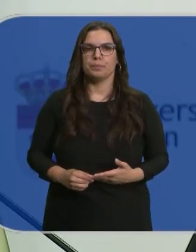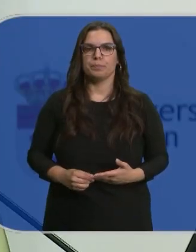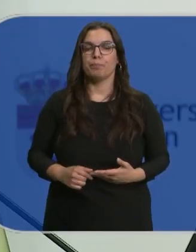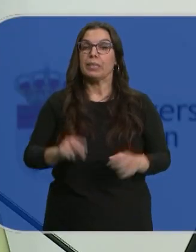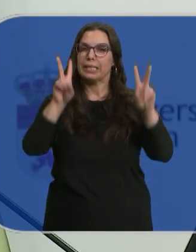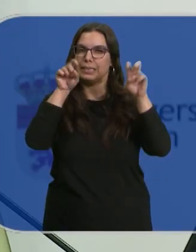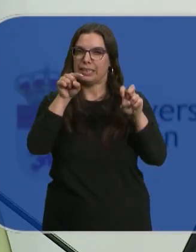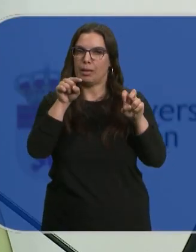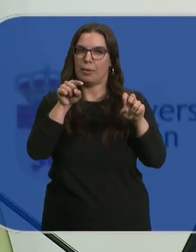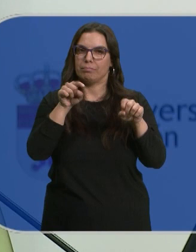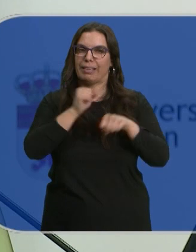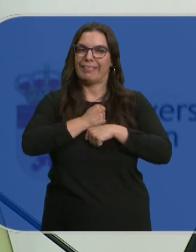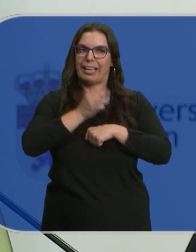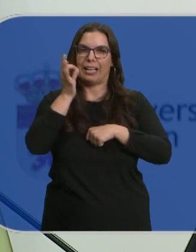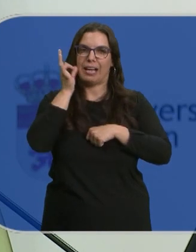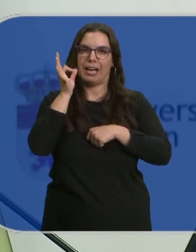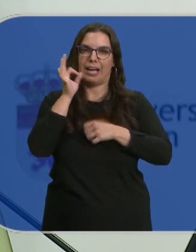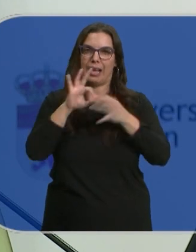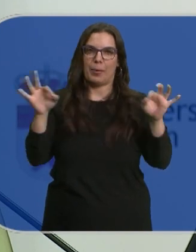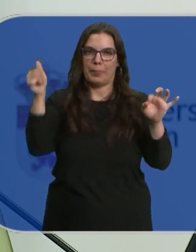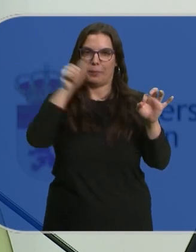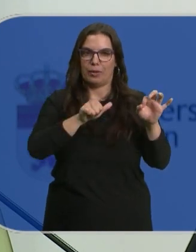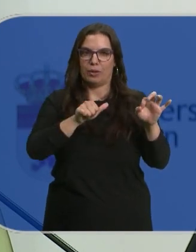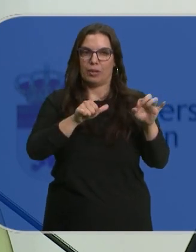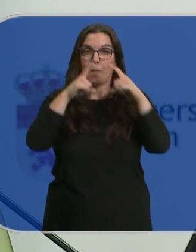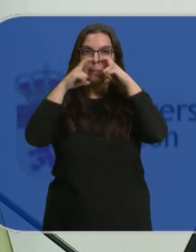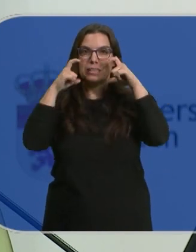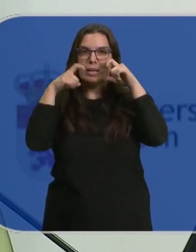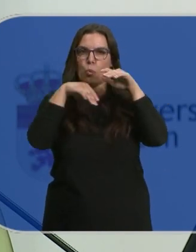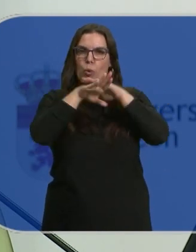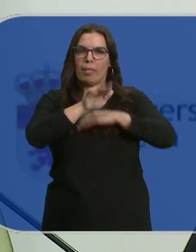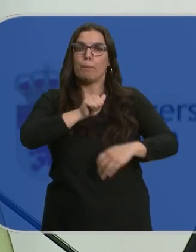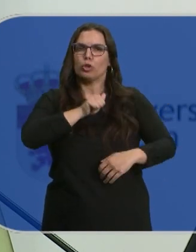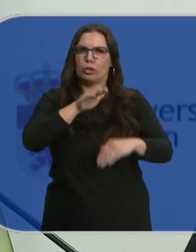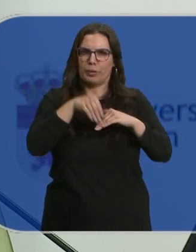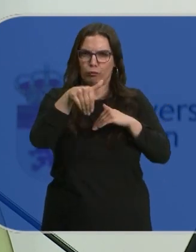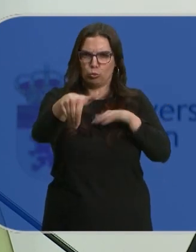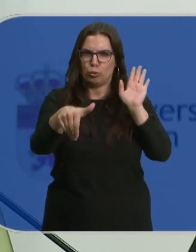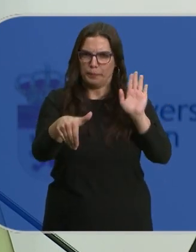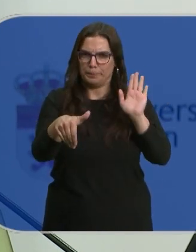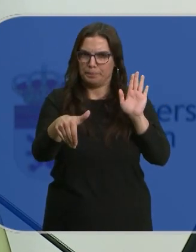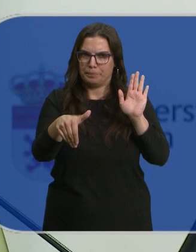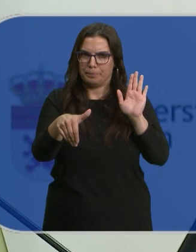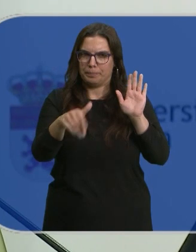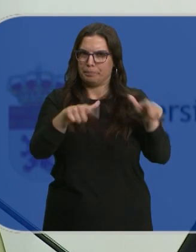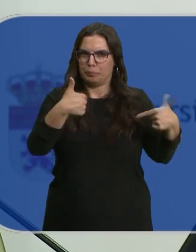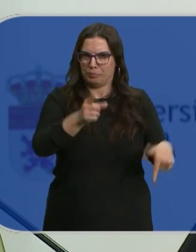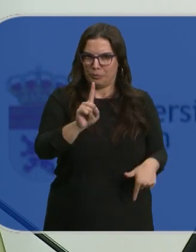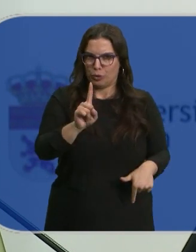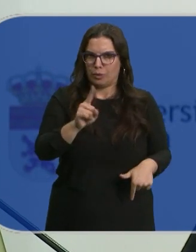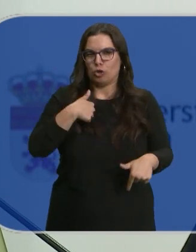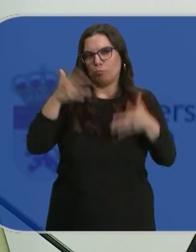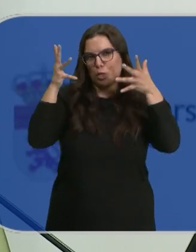Una cuestión, queridas amigas y amigos, guarden las mascarillas por si acaso para el futuro. Una buena